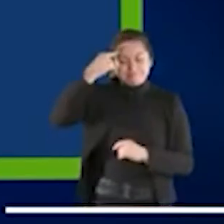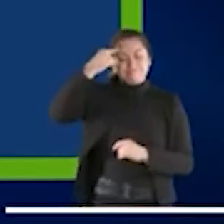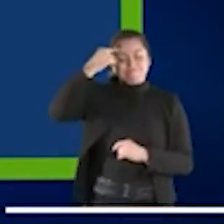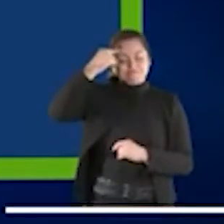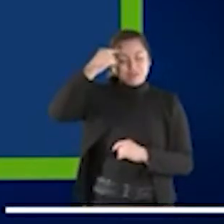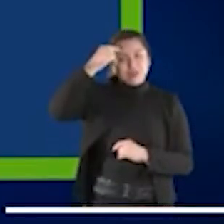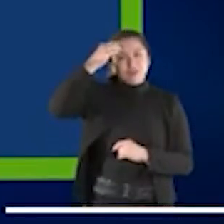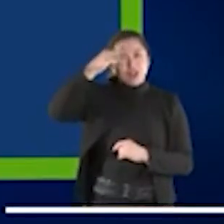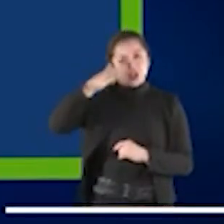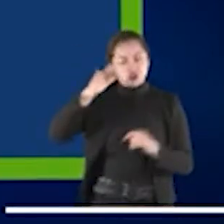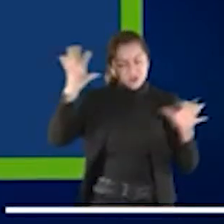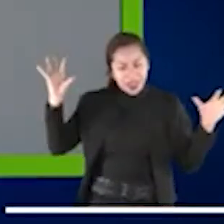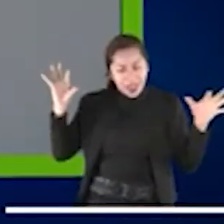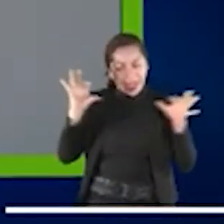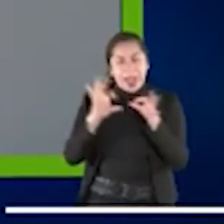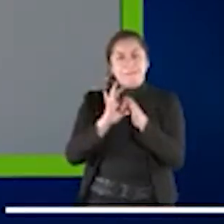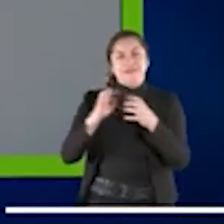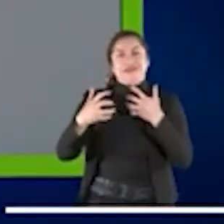sistema en general.